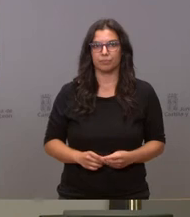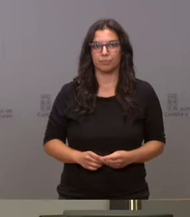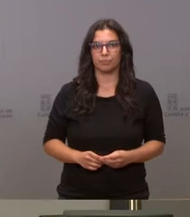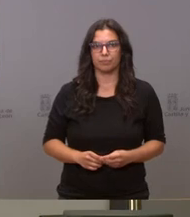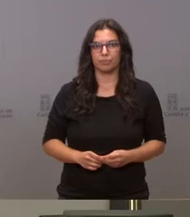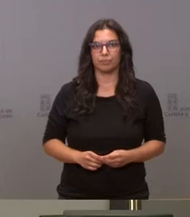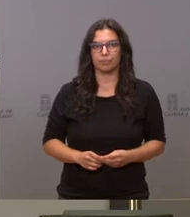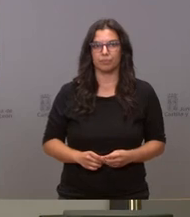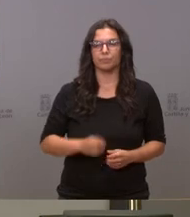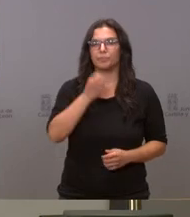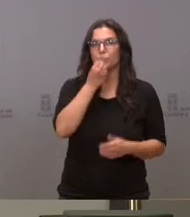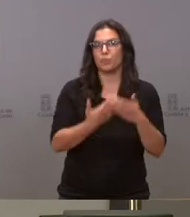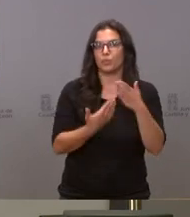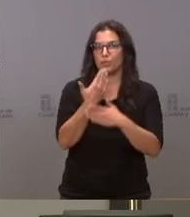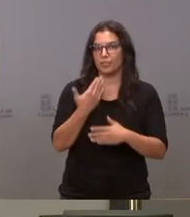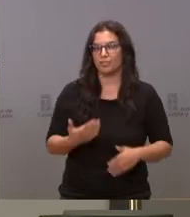Muy buenos días.